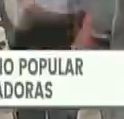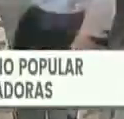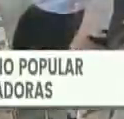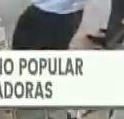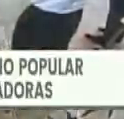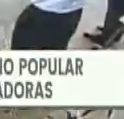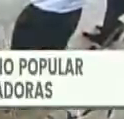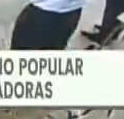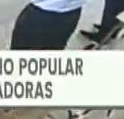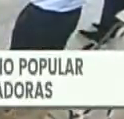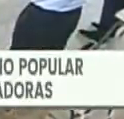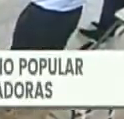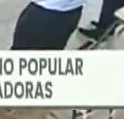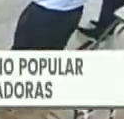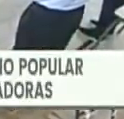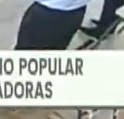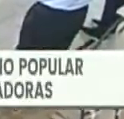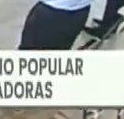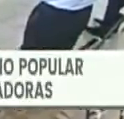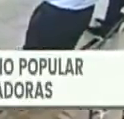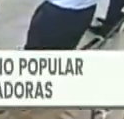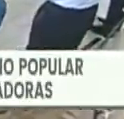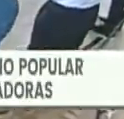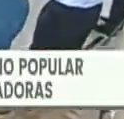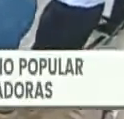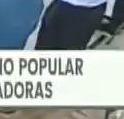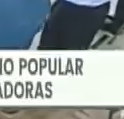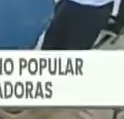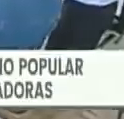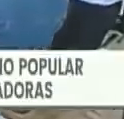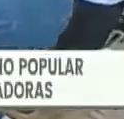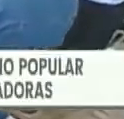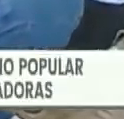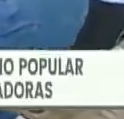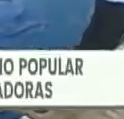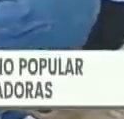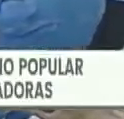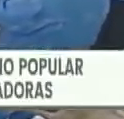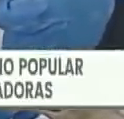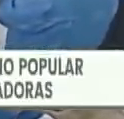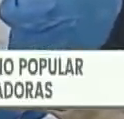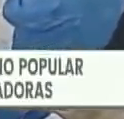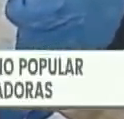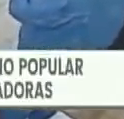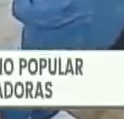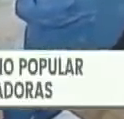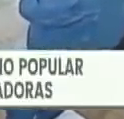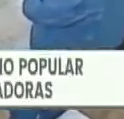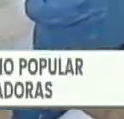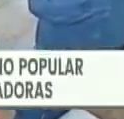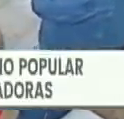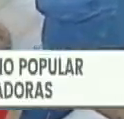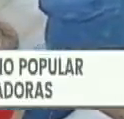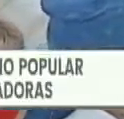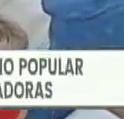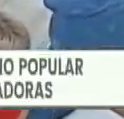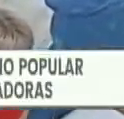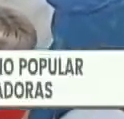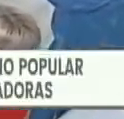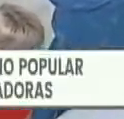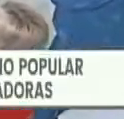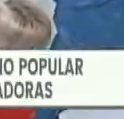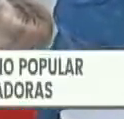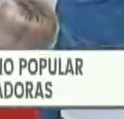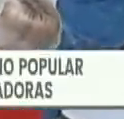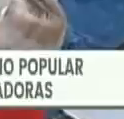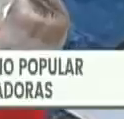país y avanzar hacia la Venezuela potencia, acompañando la gestión del presidente de la República, Nicolás Maduro Moros. Vemos